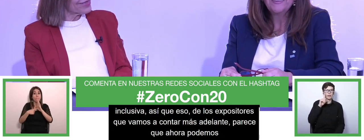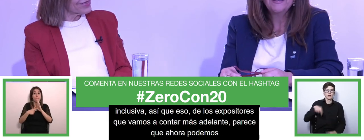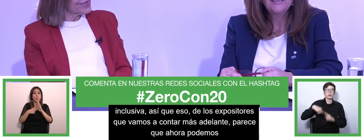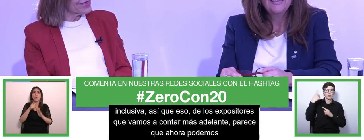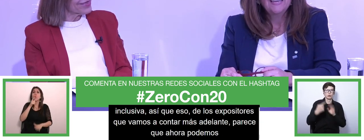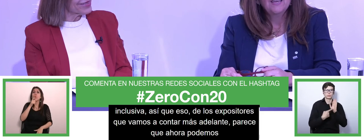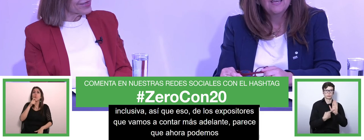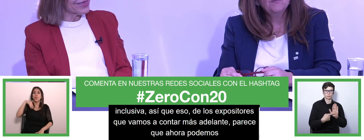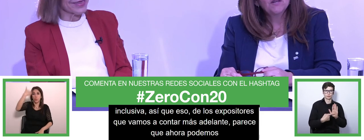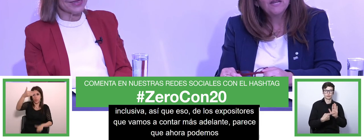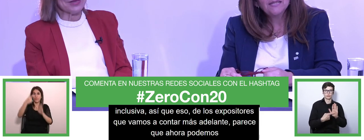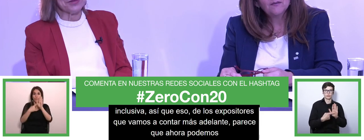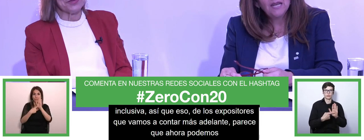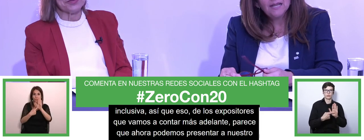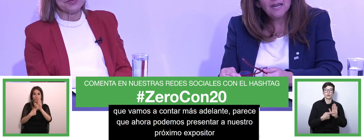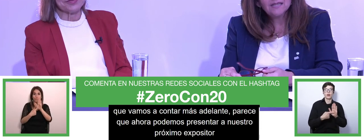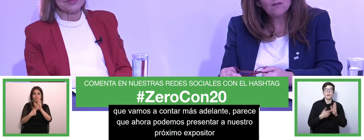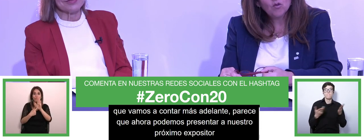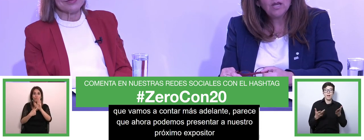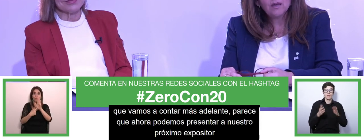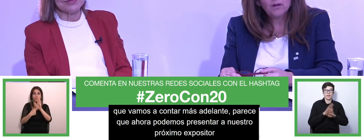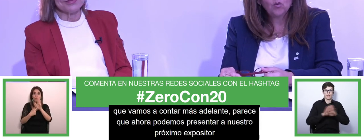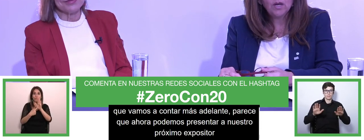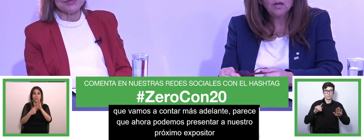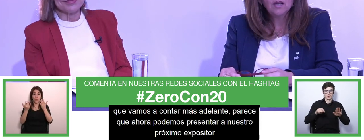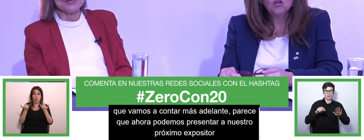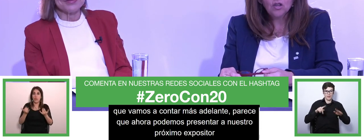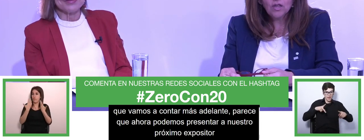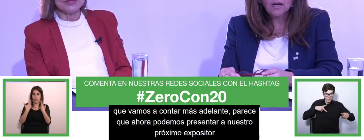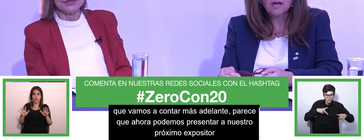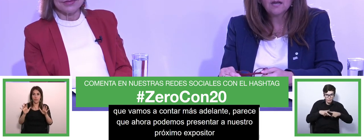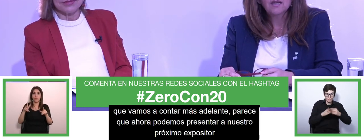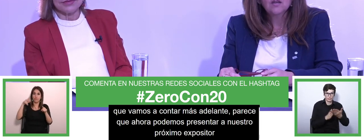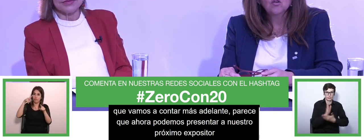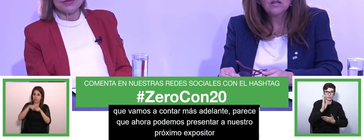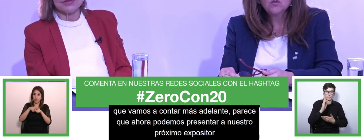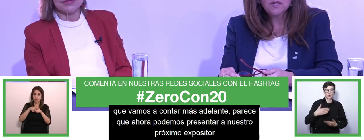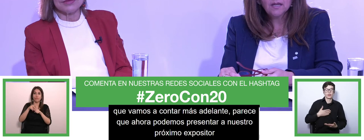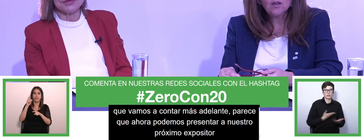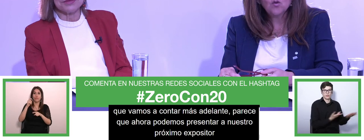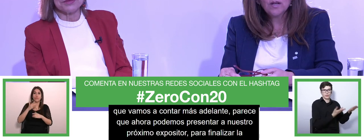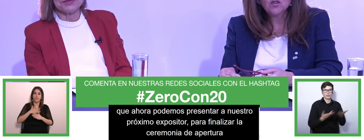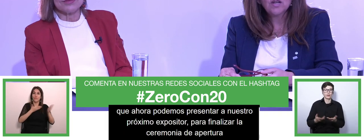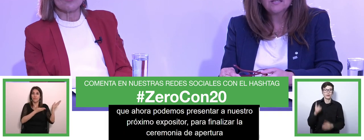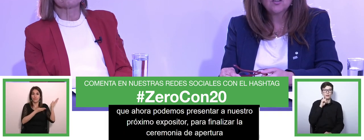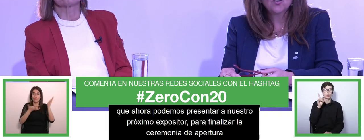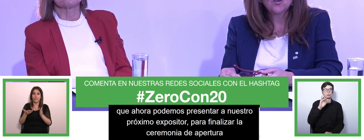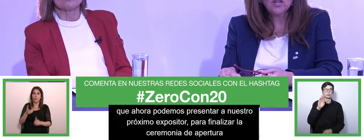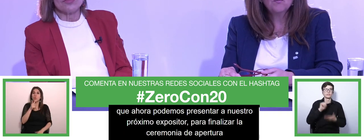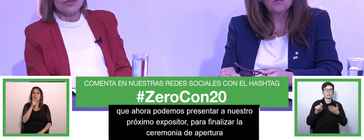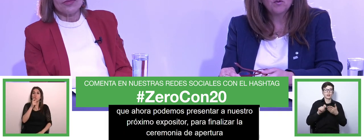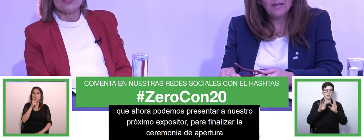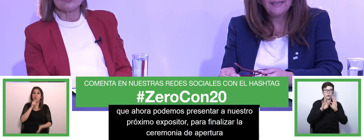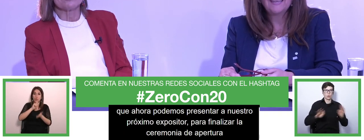y para finalizar la ceremonia de apertura los quiero dejar con el subsecretario de educación el señor